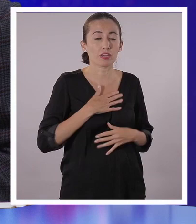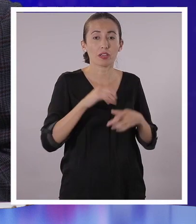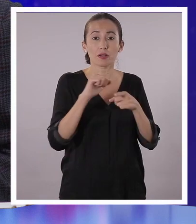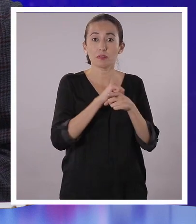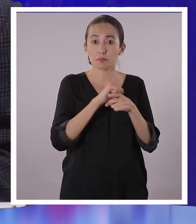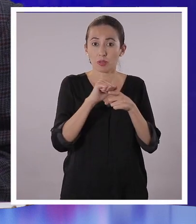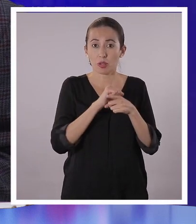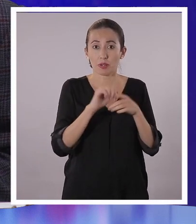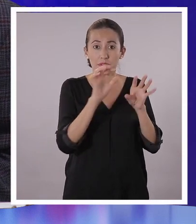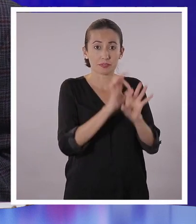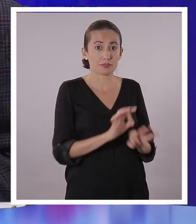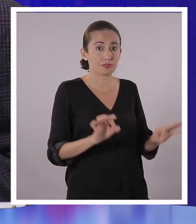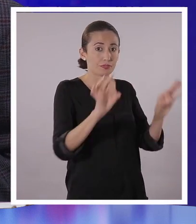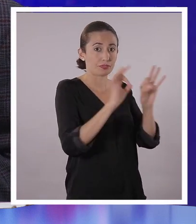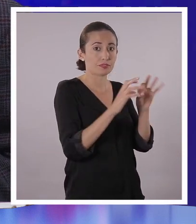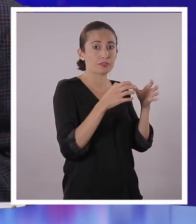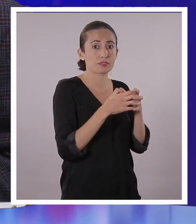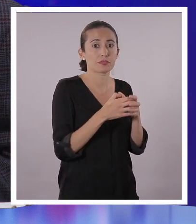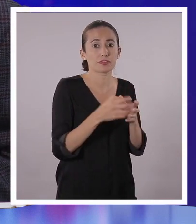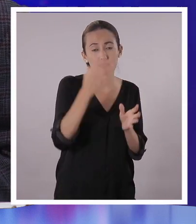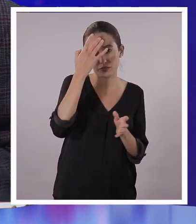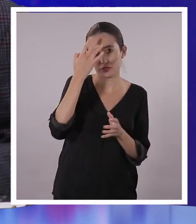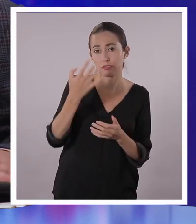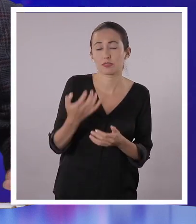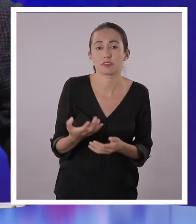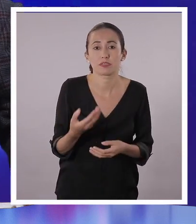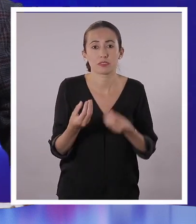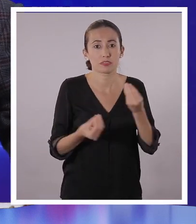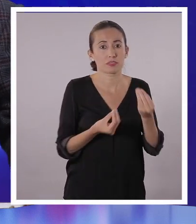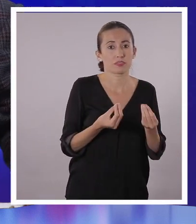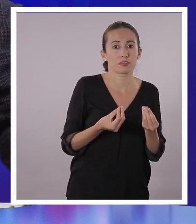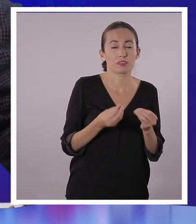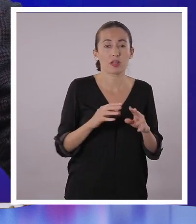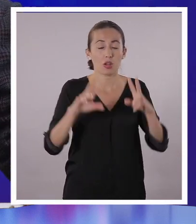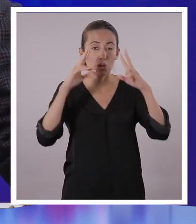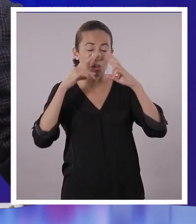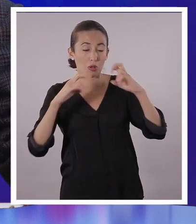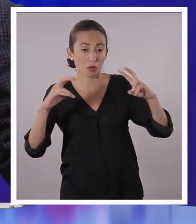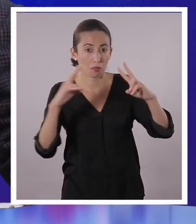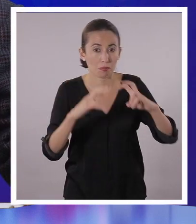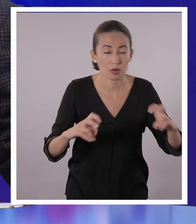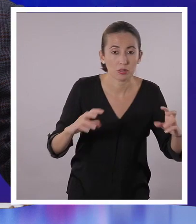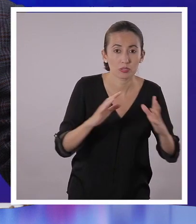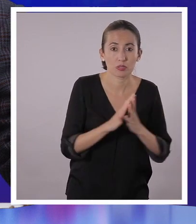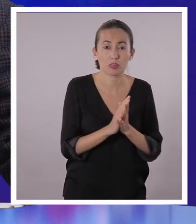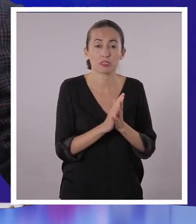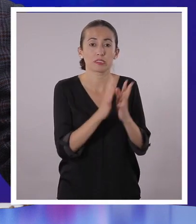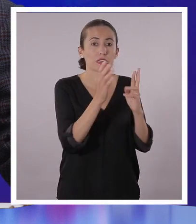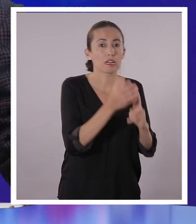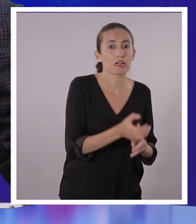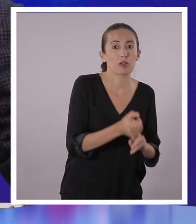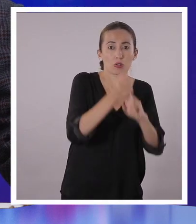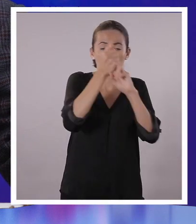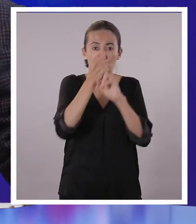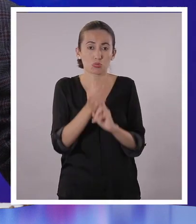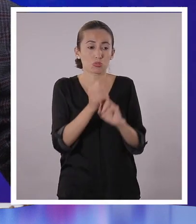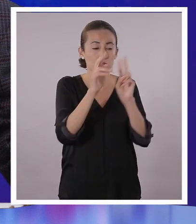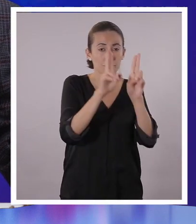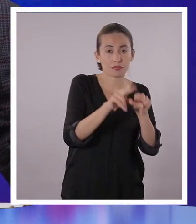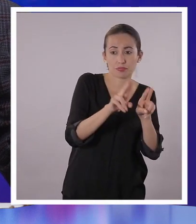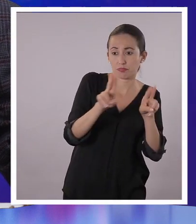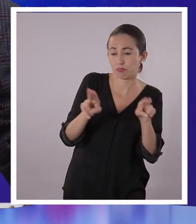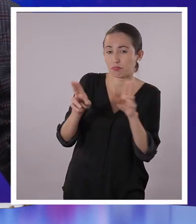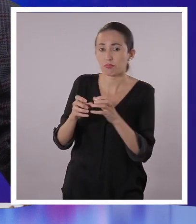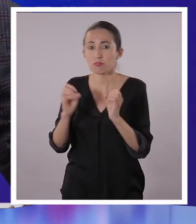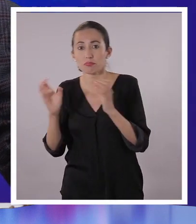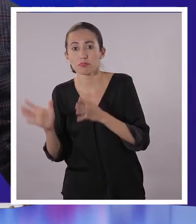parece un ejercicio muy interesante, más que nada porque está muy buena esta investigación sobre los recursos naturales y la